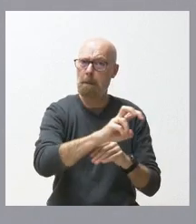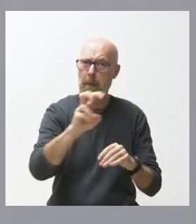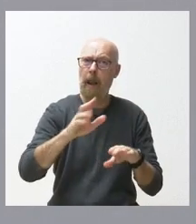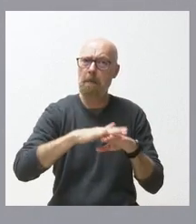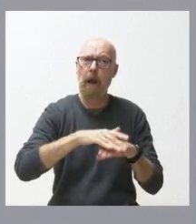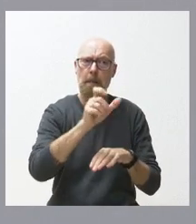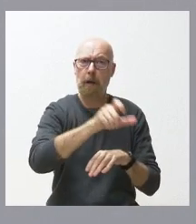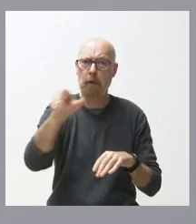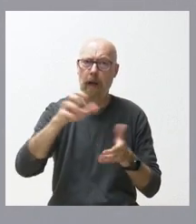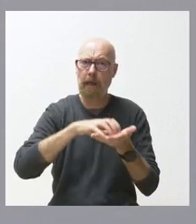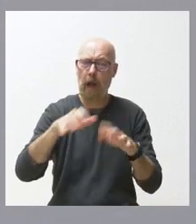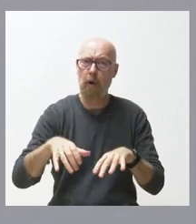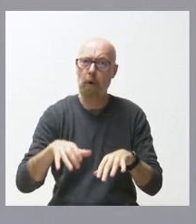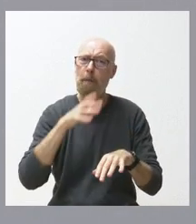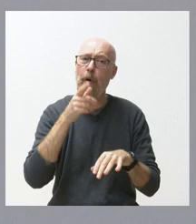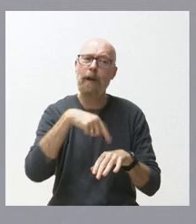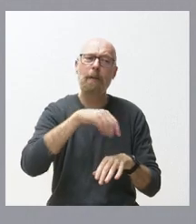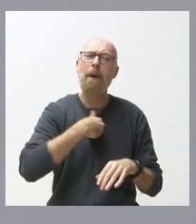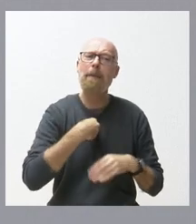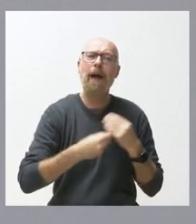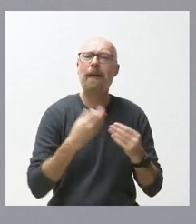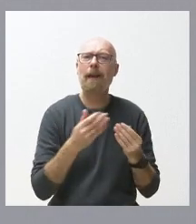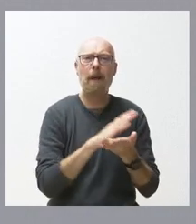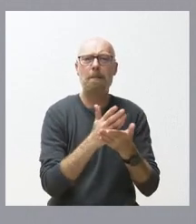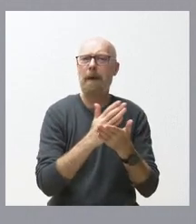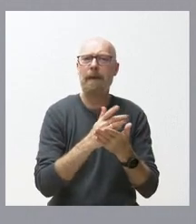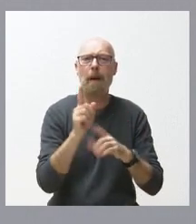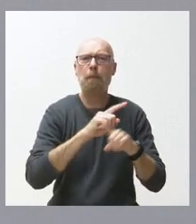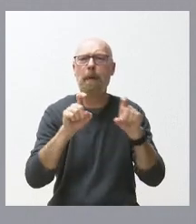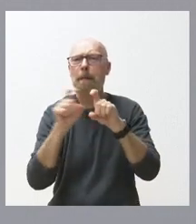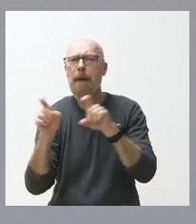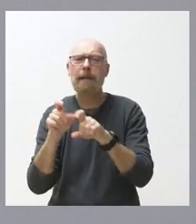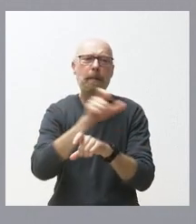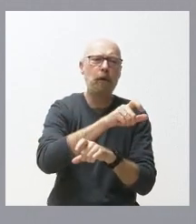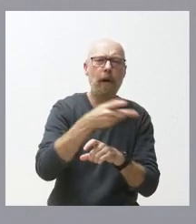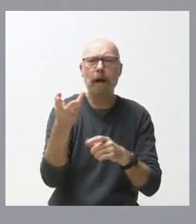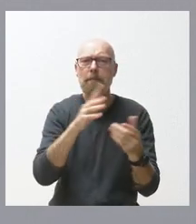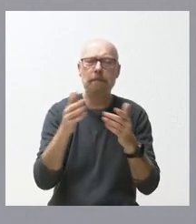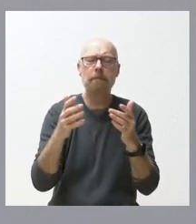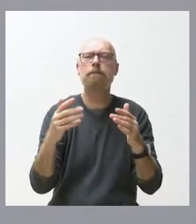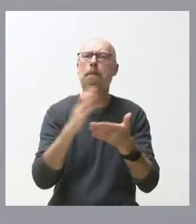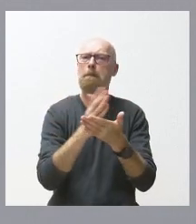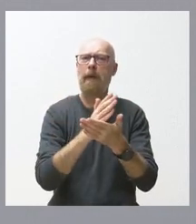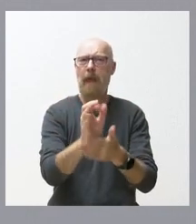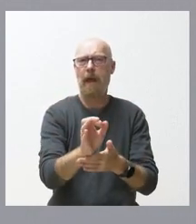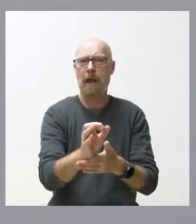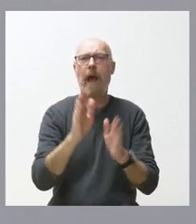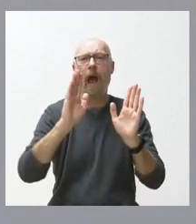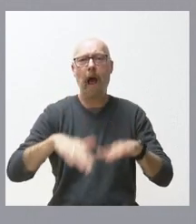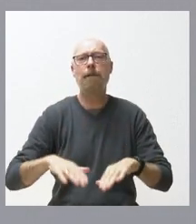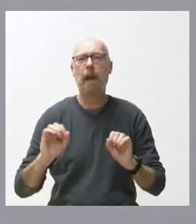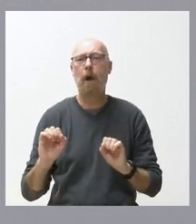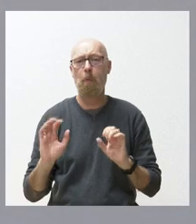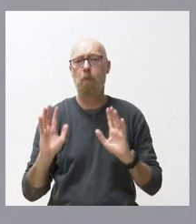personas de Castilla y León porque median muchos conflictos colectivos y lo cierto es que al final luego en Castilla y León hay menos huelgas que en el contexto nacional